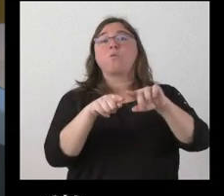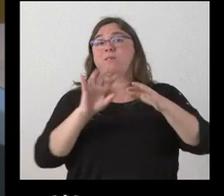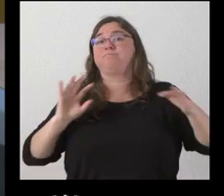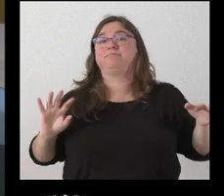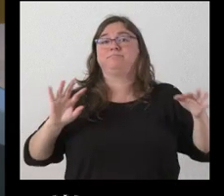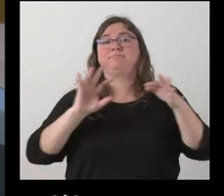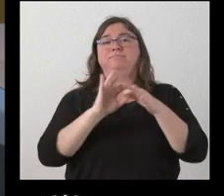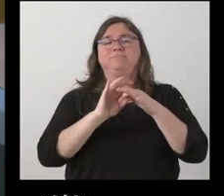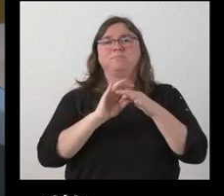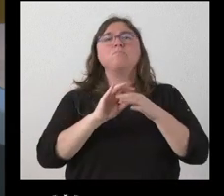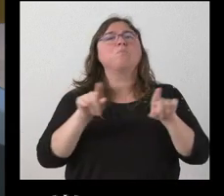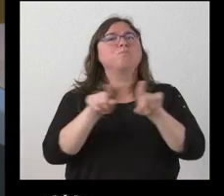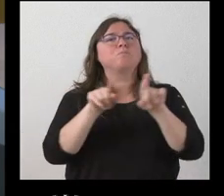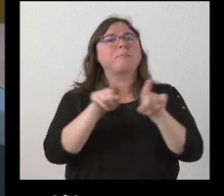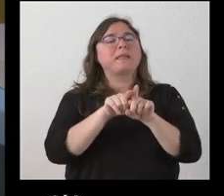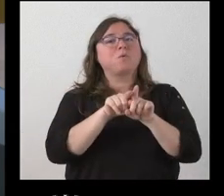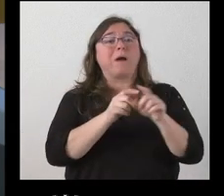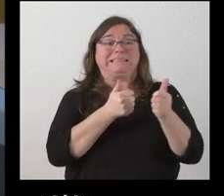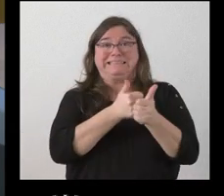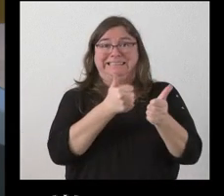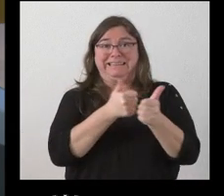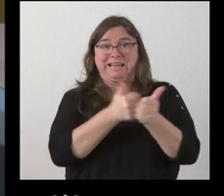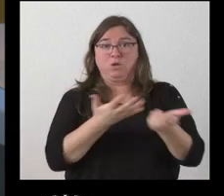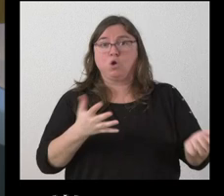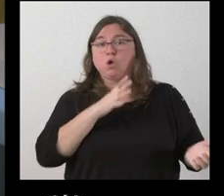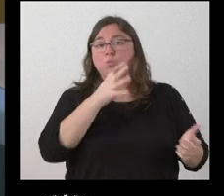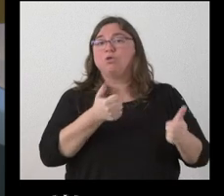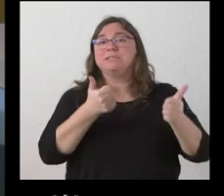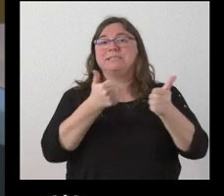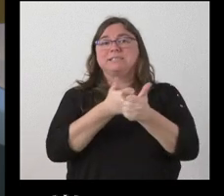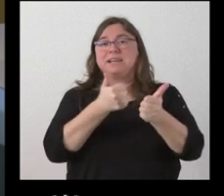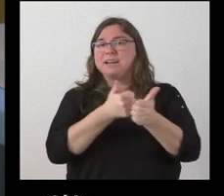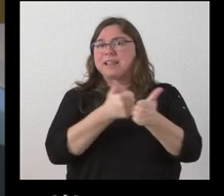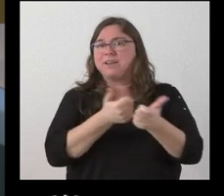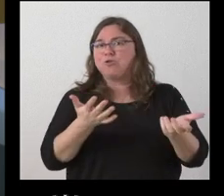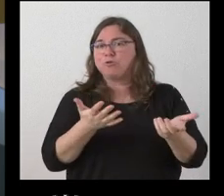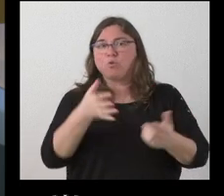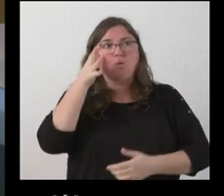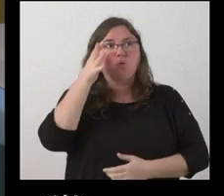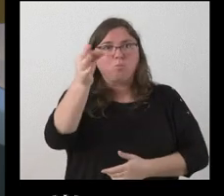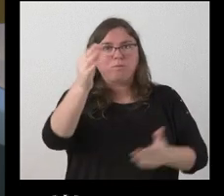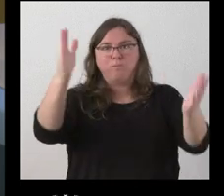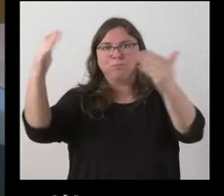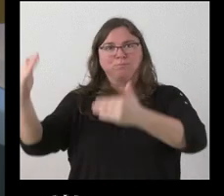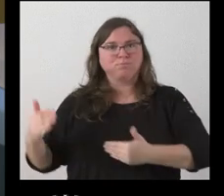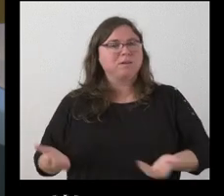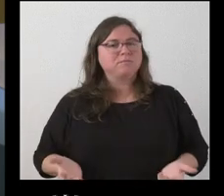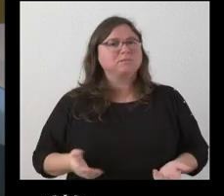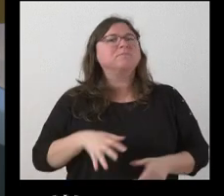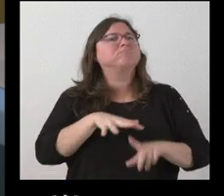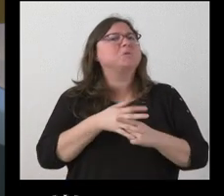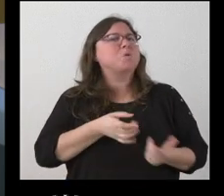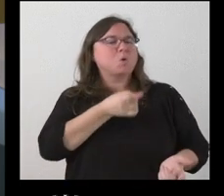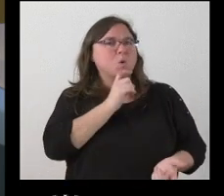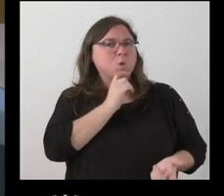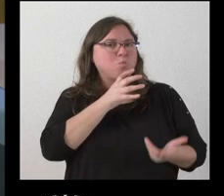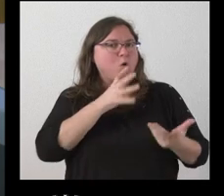secretarios a paliar la ausencia de secretarios en los pueblos de Castilla y León ¿cómo está ahora mismo este